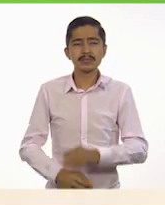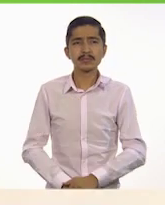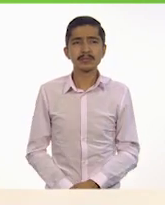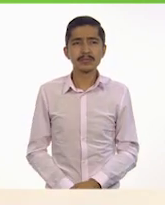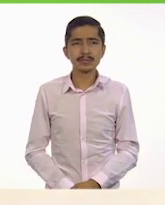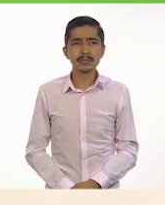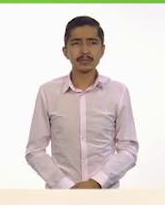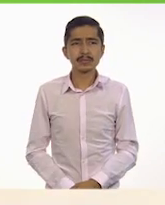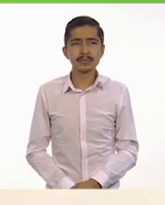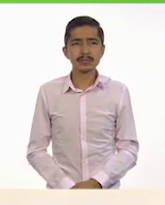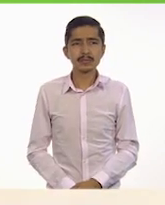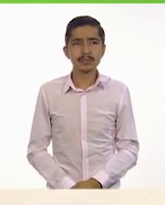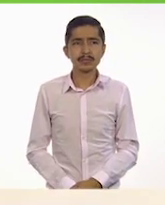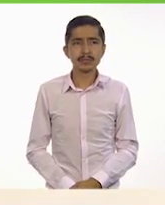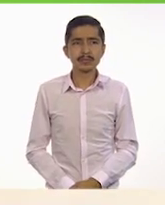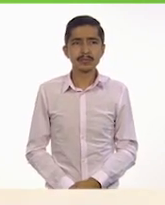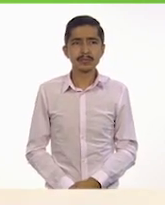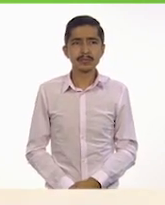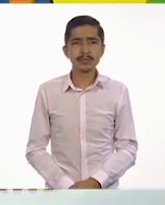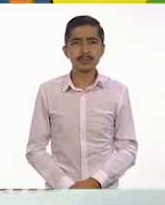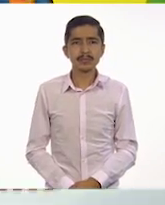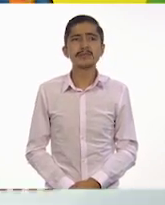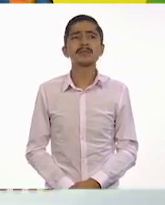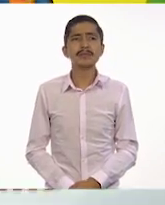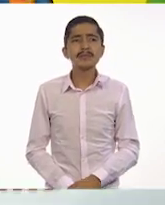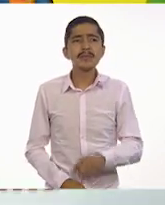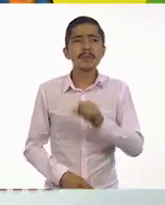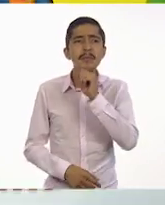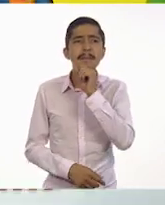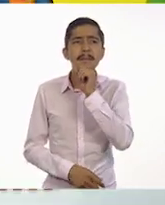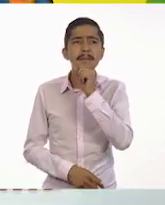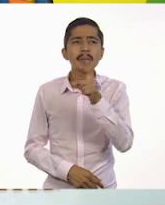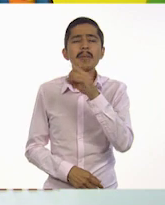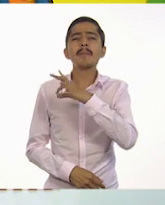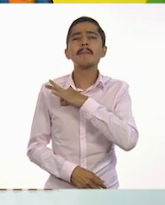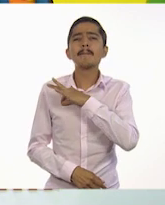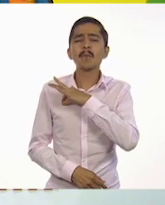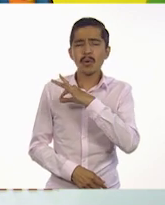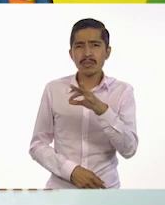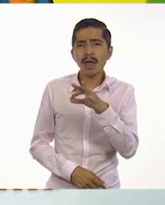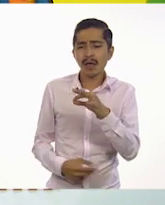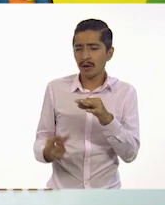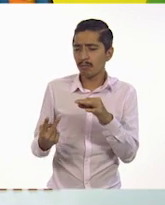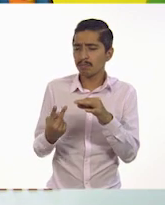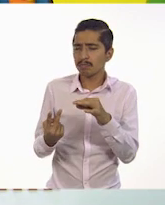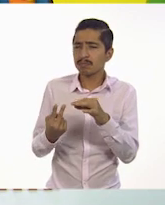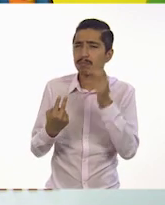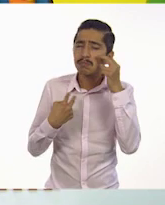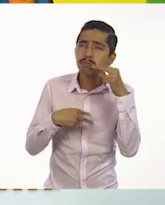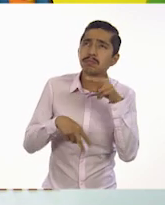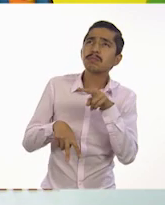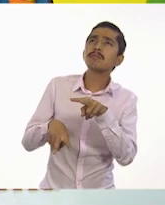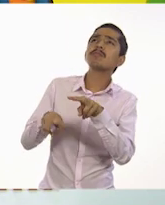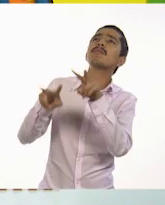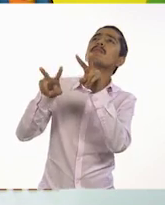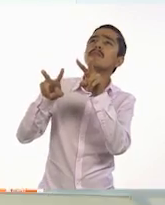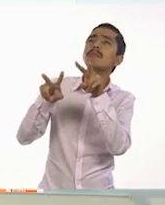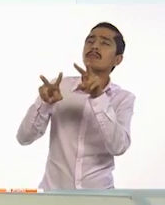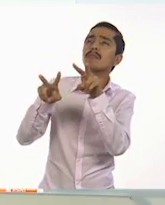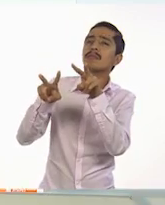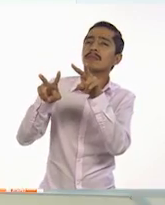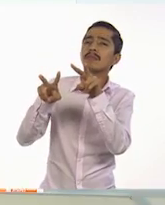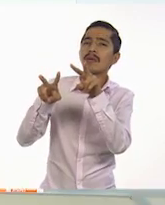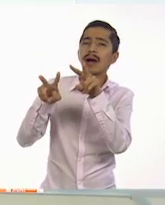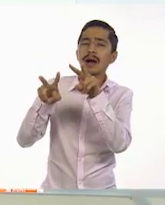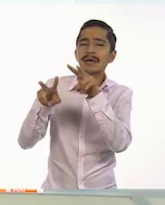Sí. Estar juntos y poder mirar al cielo al anochecer. Y poder